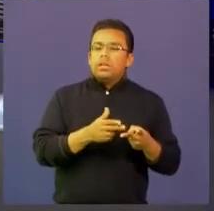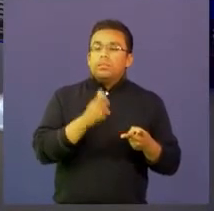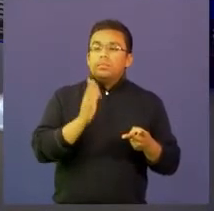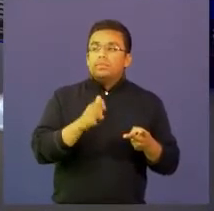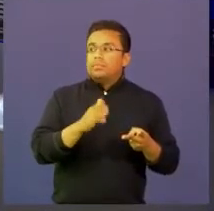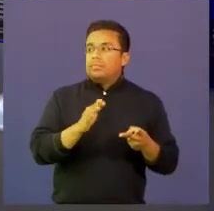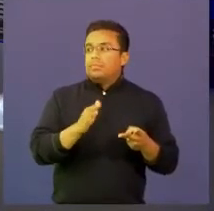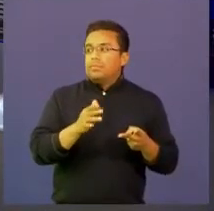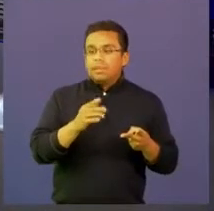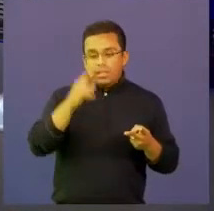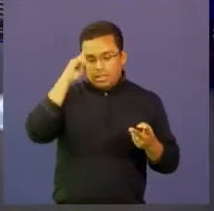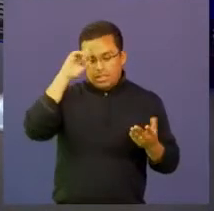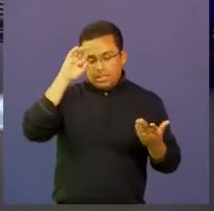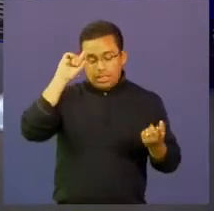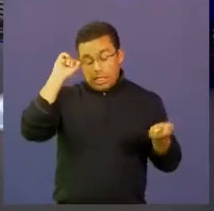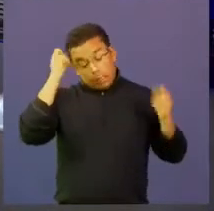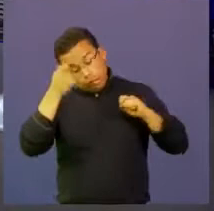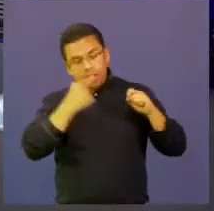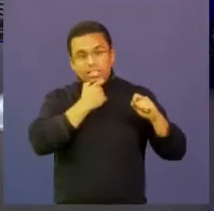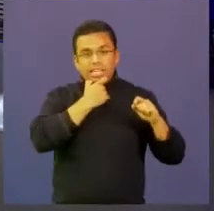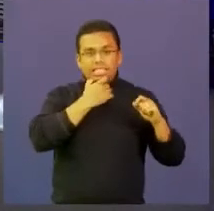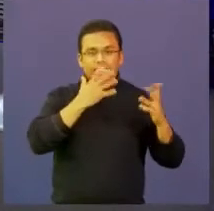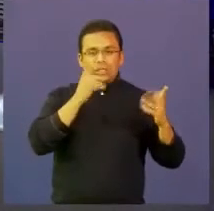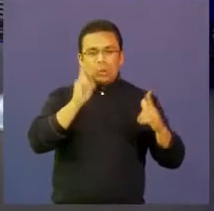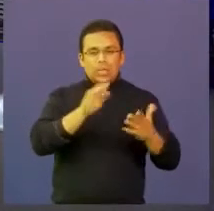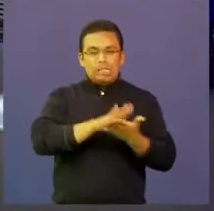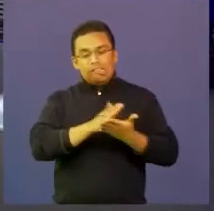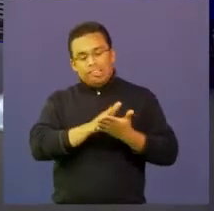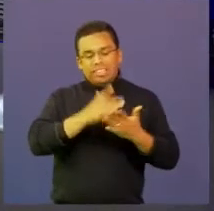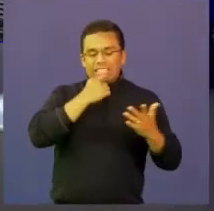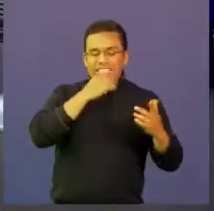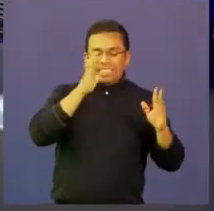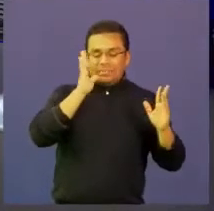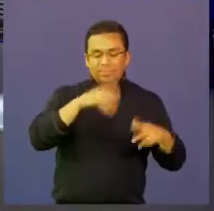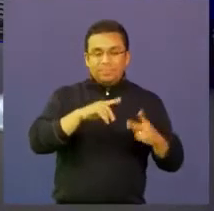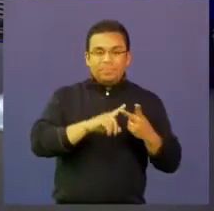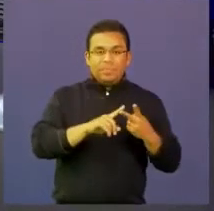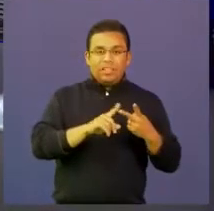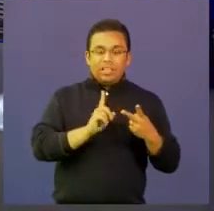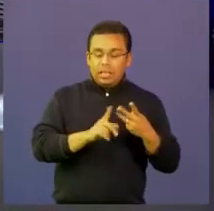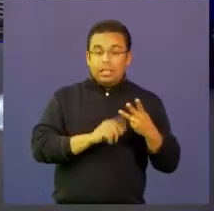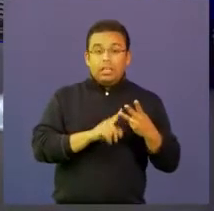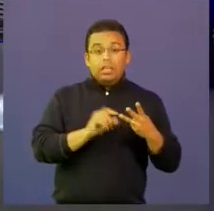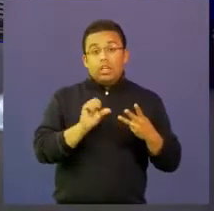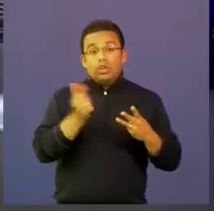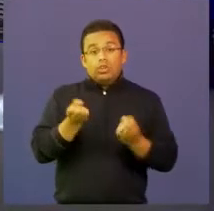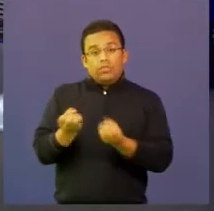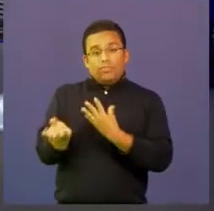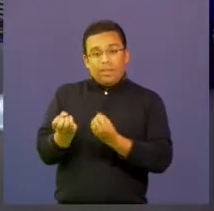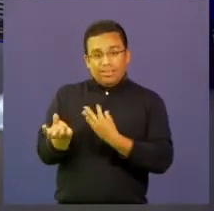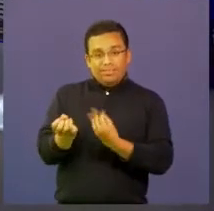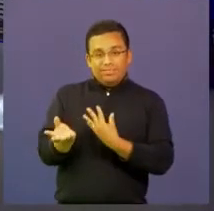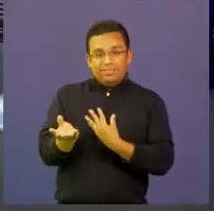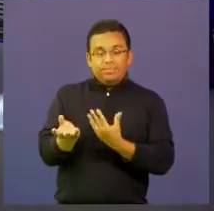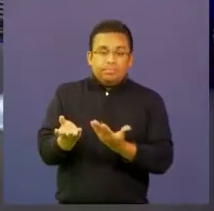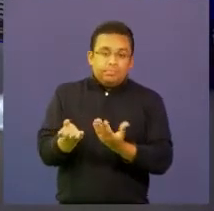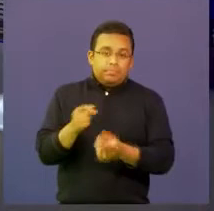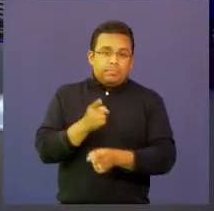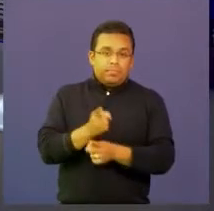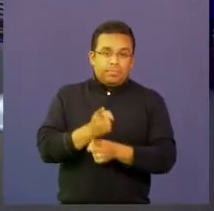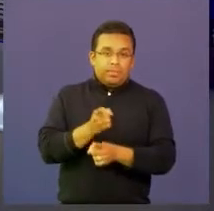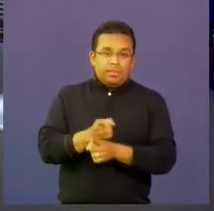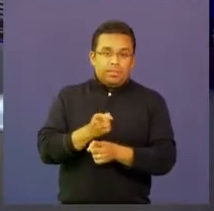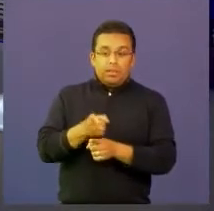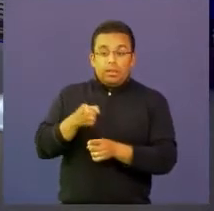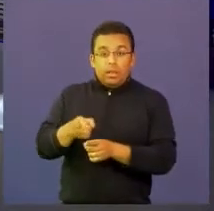Estoy empezando a enredarme con el inglés. No, de verdad. Y el otro es el feedback, que es que los niños tengan